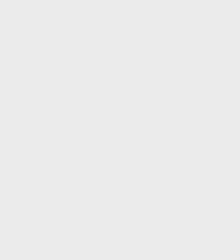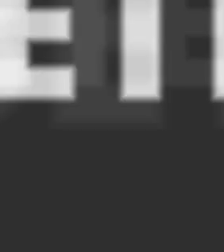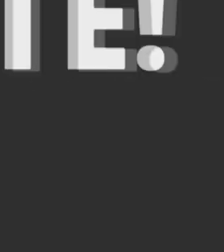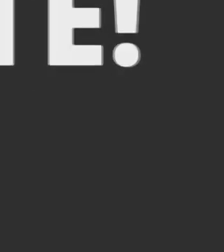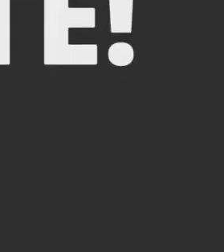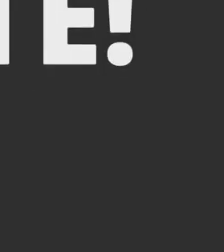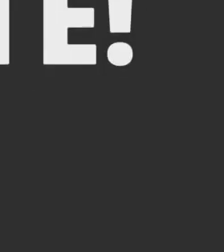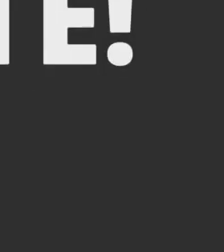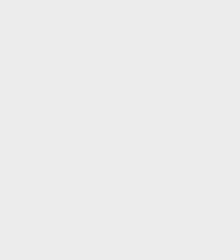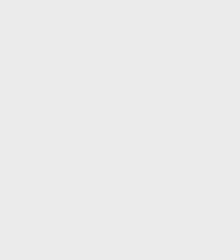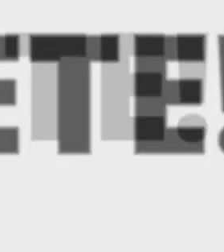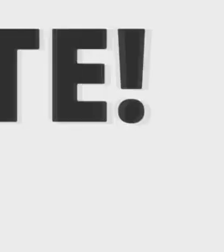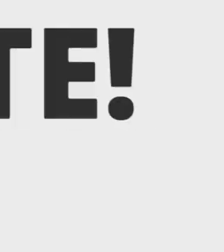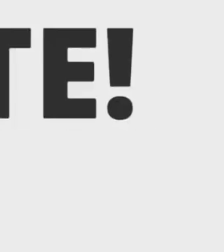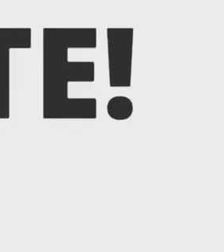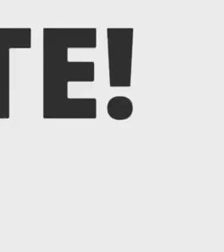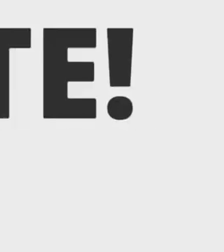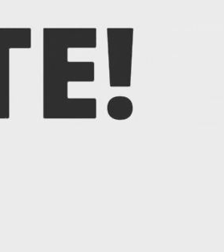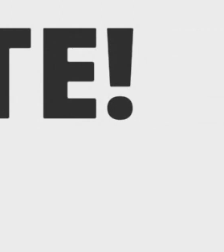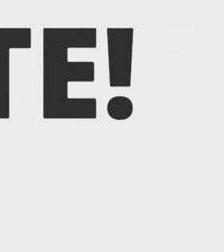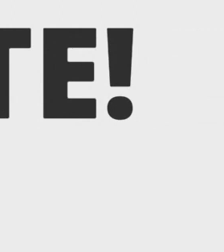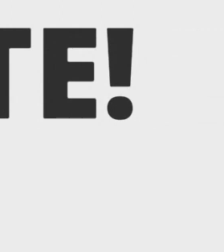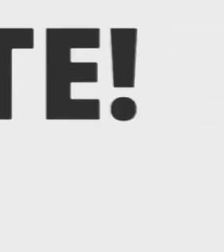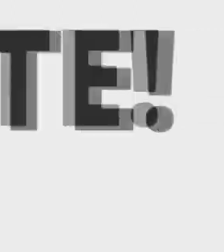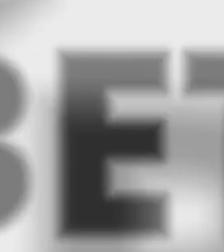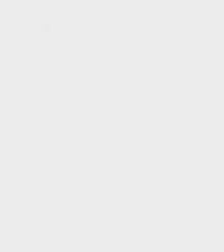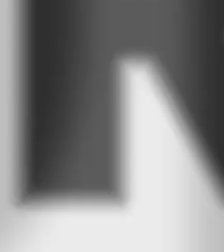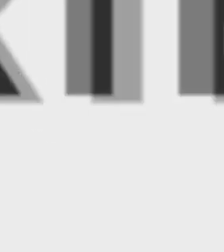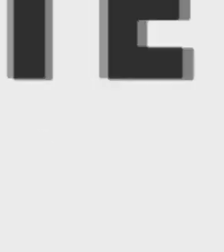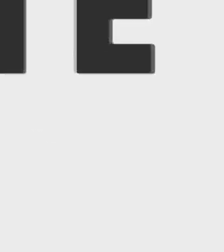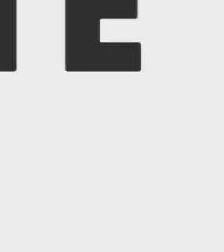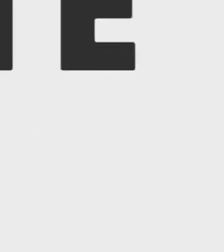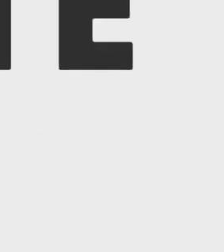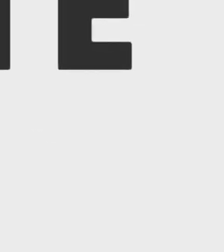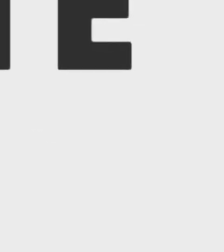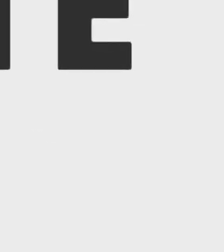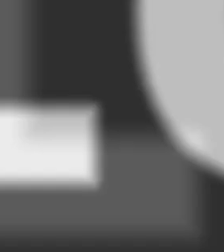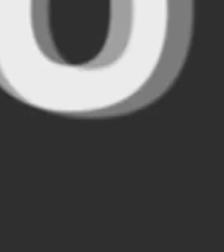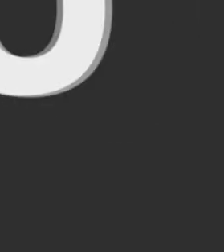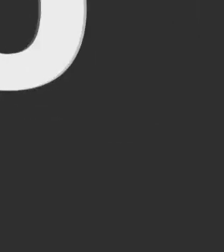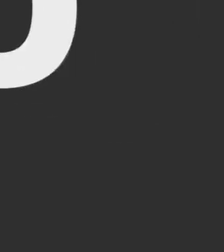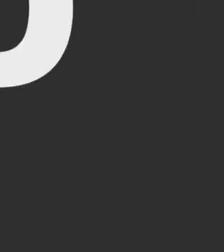Música Música Música